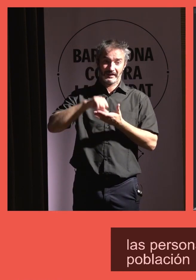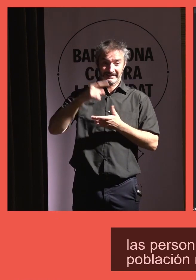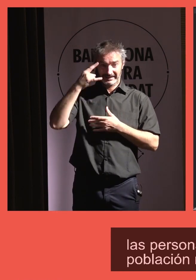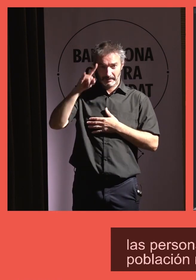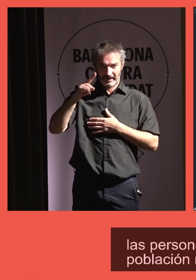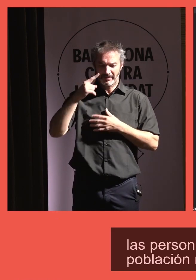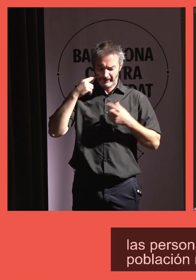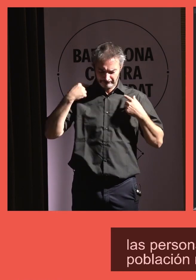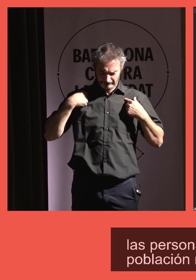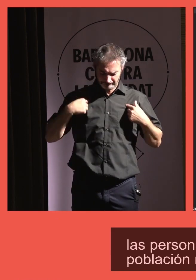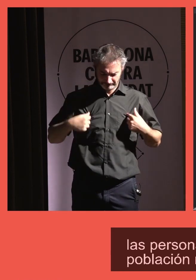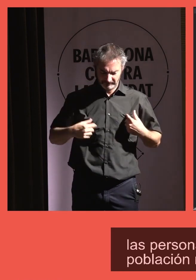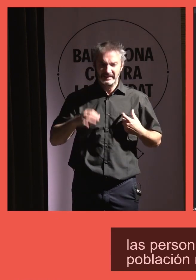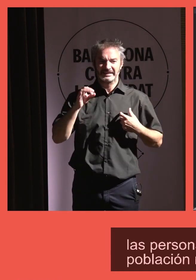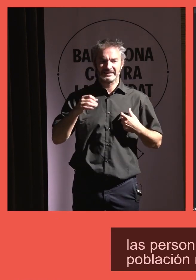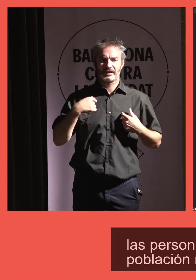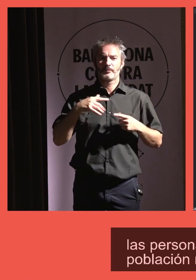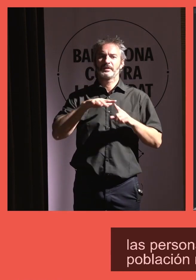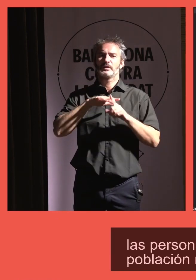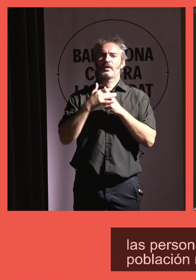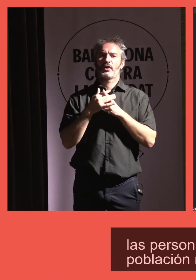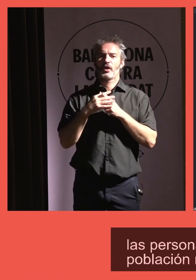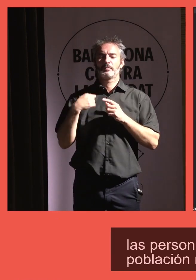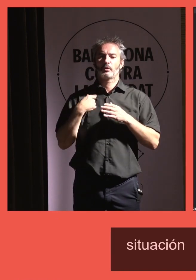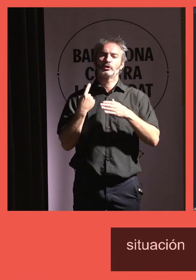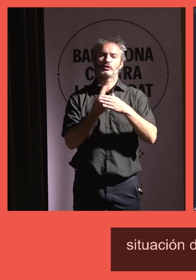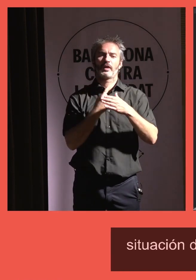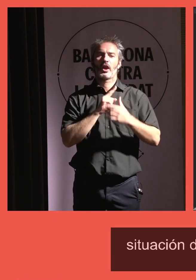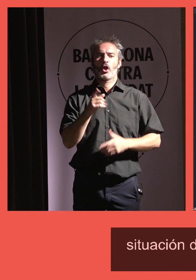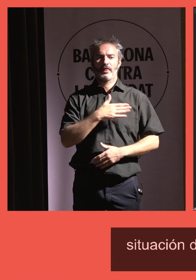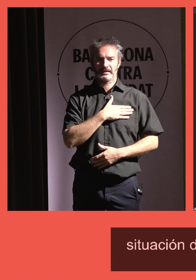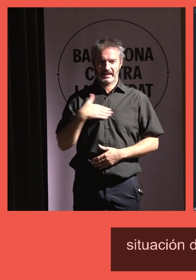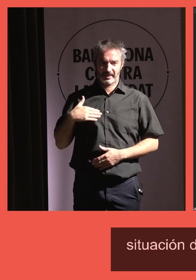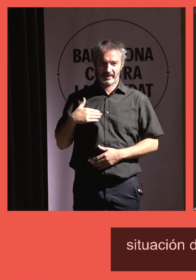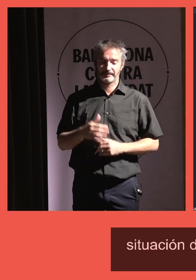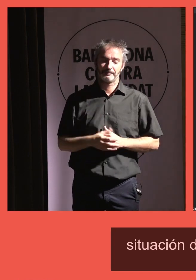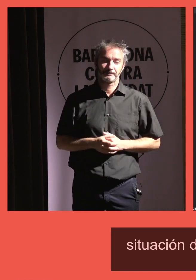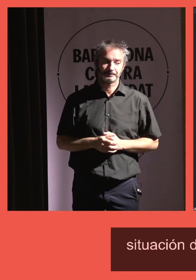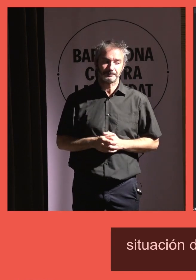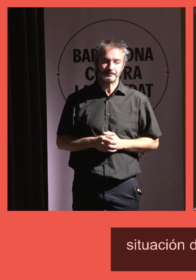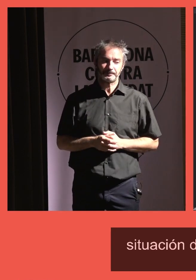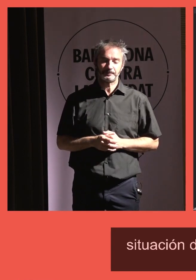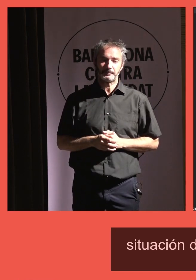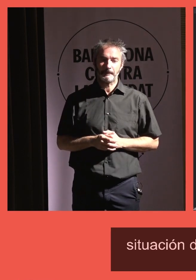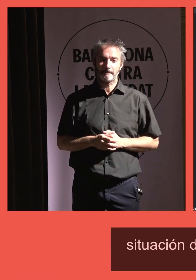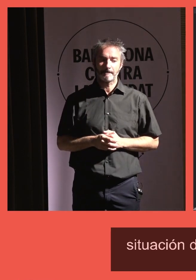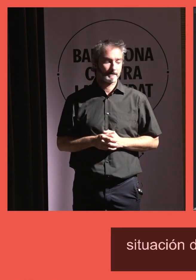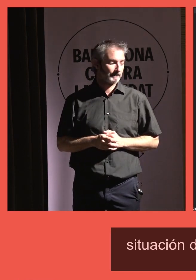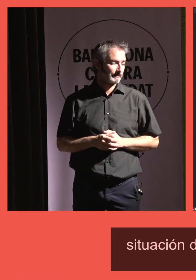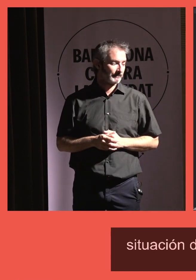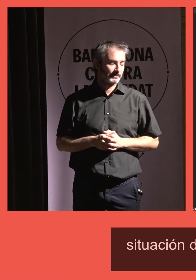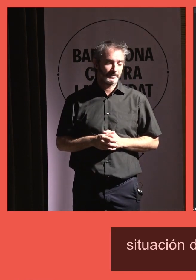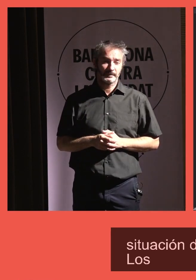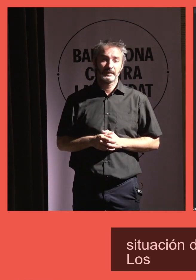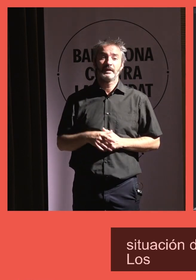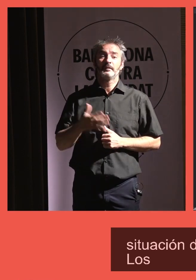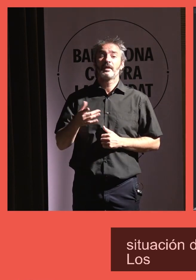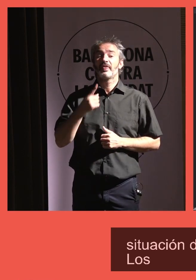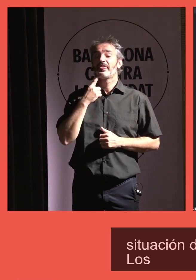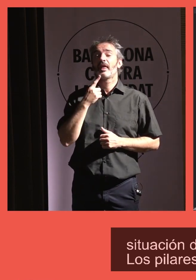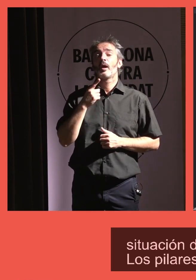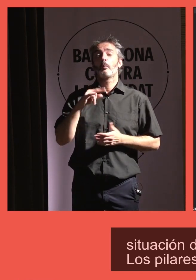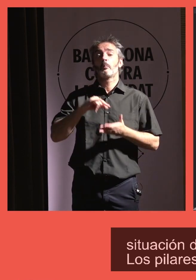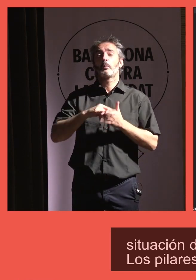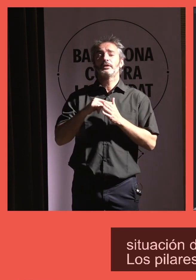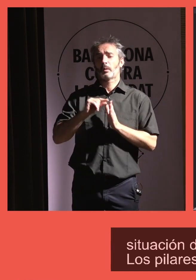sentir alguna vez una situación de soledad no deseada, ¿verdad? Los pilares del proyecto no pueden ser otros